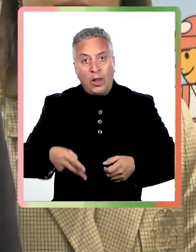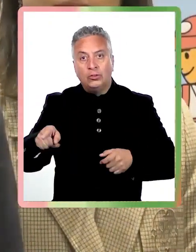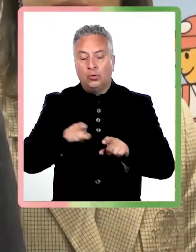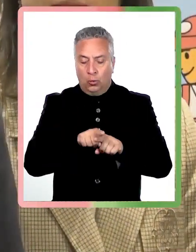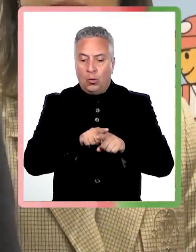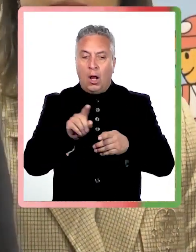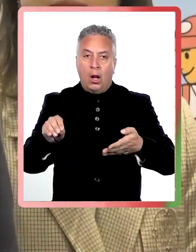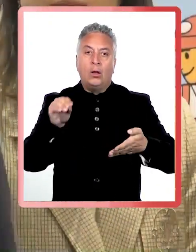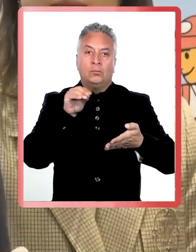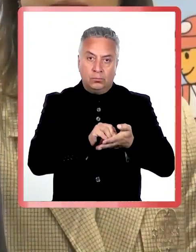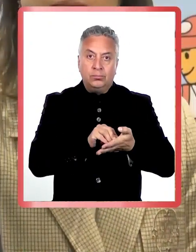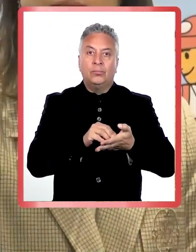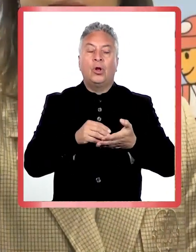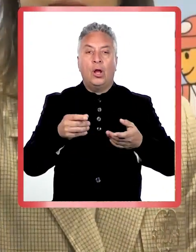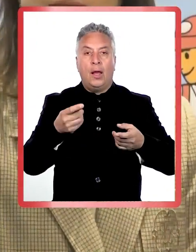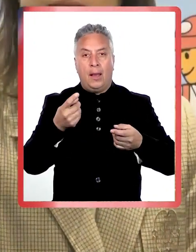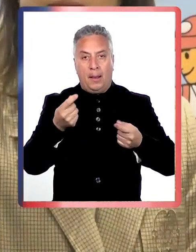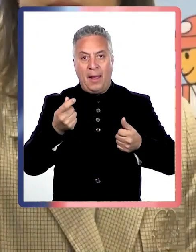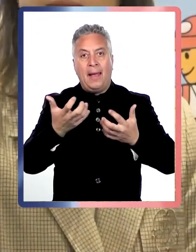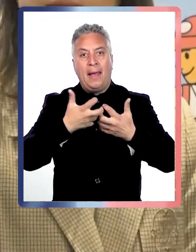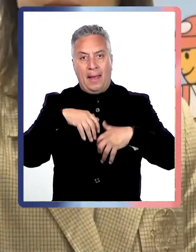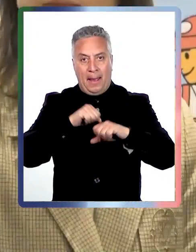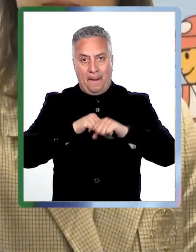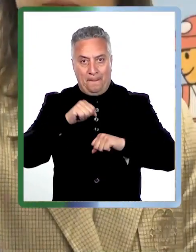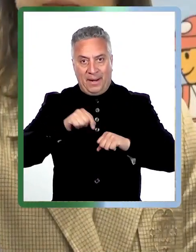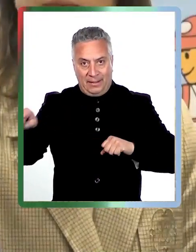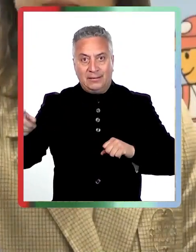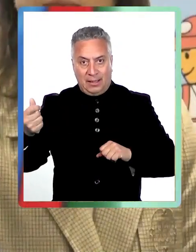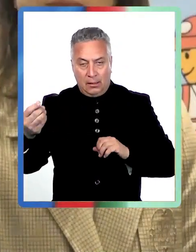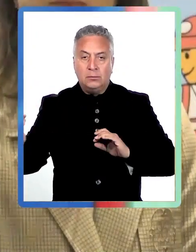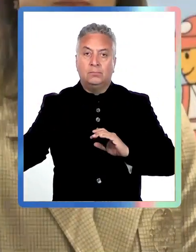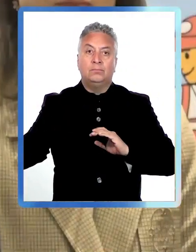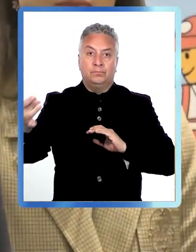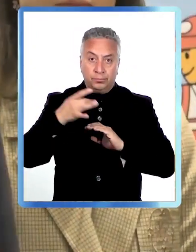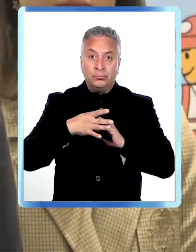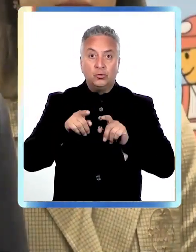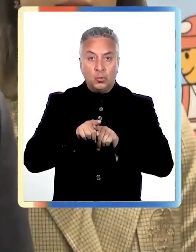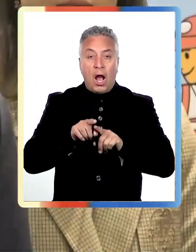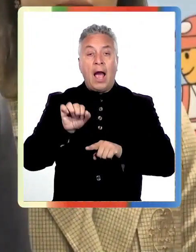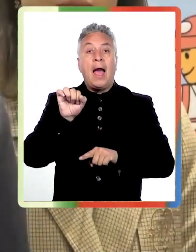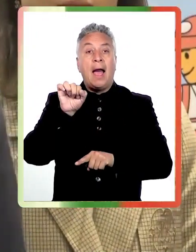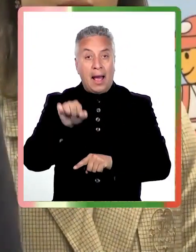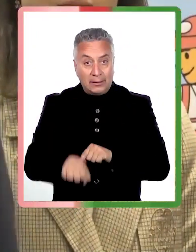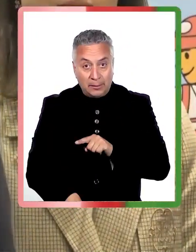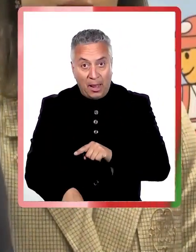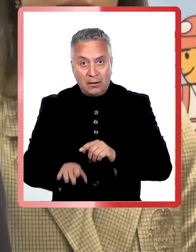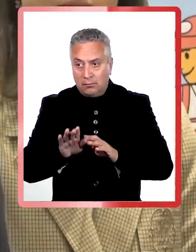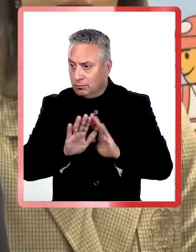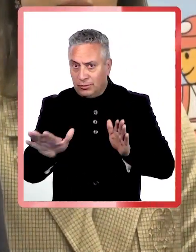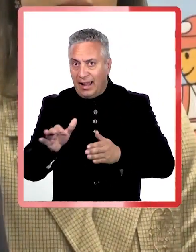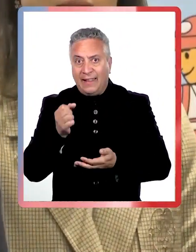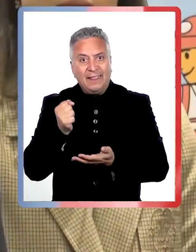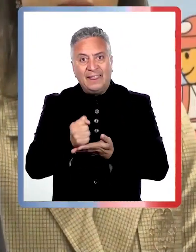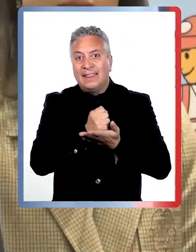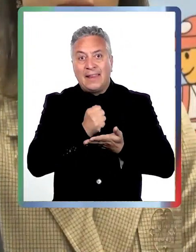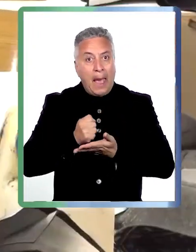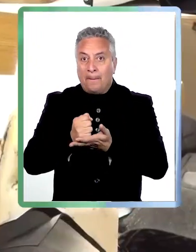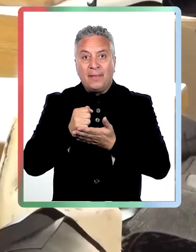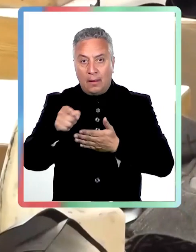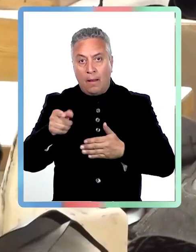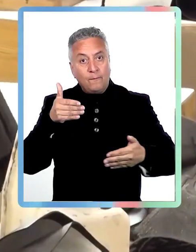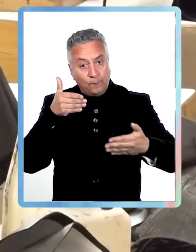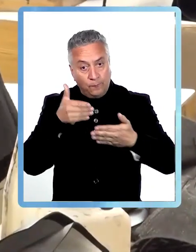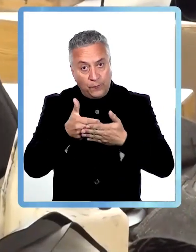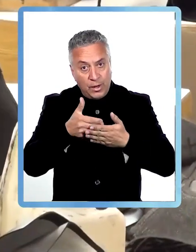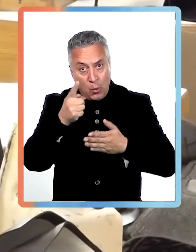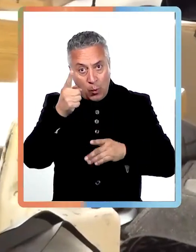cuenta corriente de la empresa, pone al final aceptar y termina el trámite y a final de ese mes empieza a resumir el